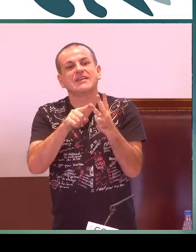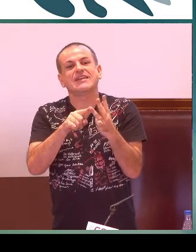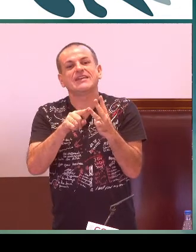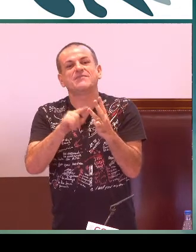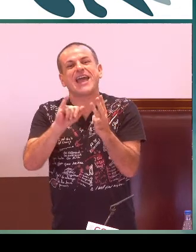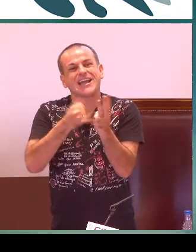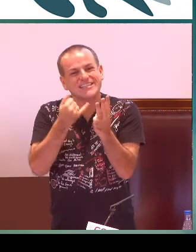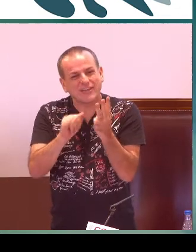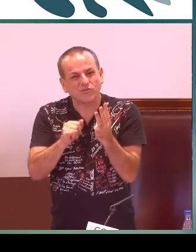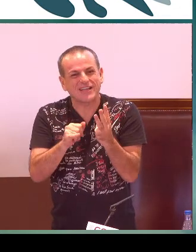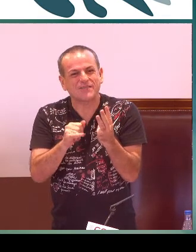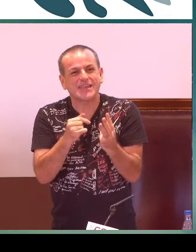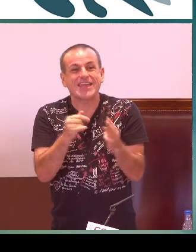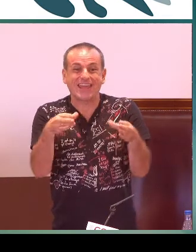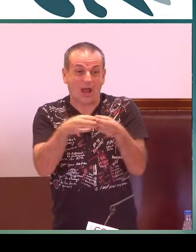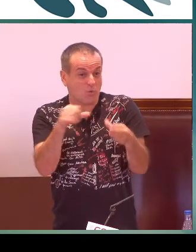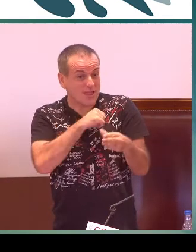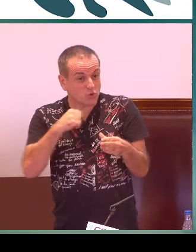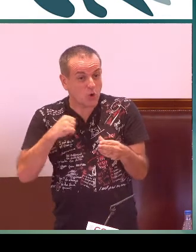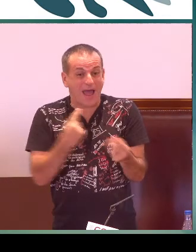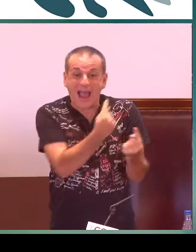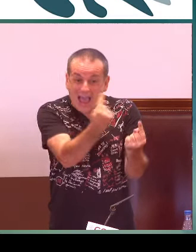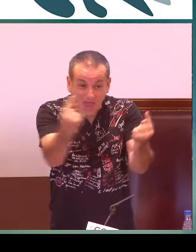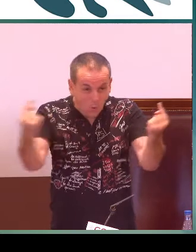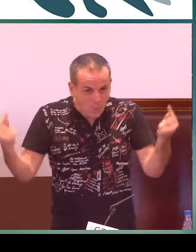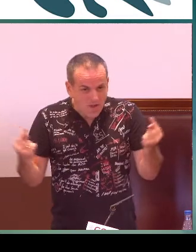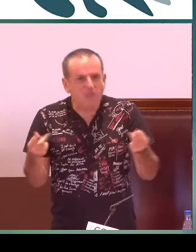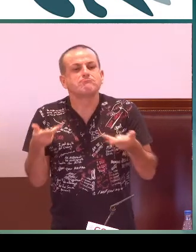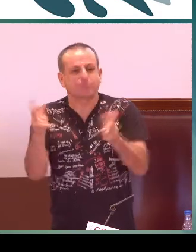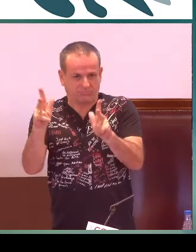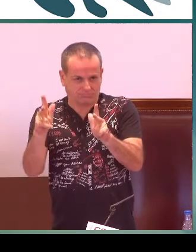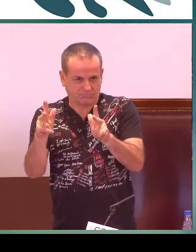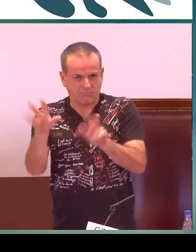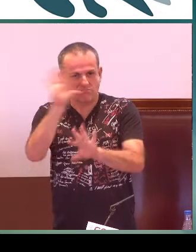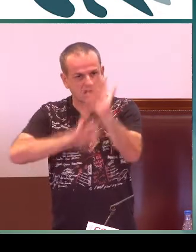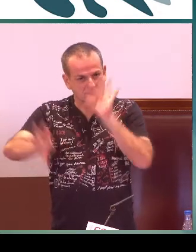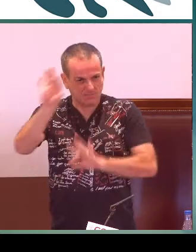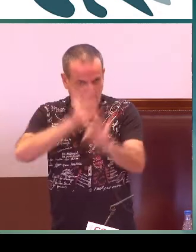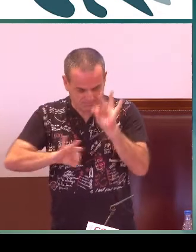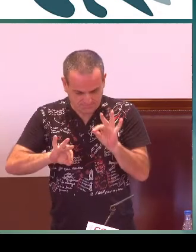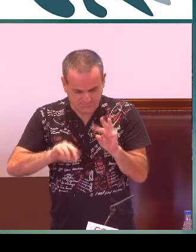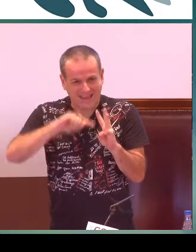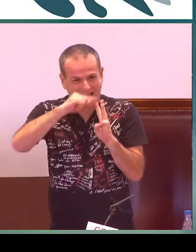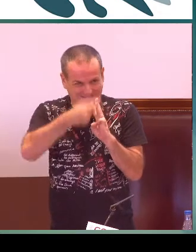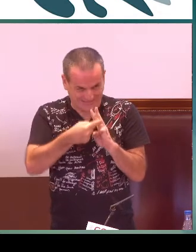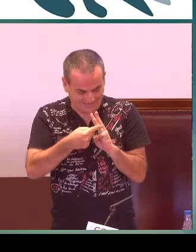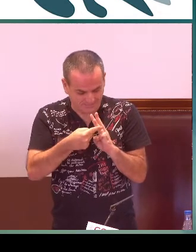asignaturas específicas y asignaturas de libre configuración.